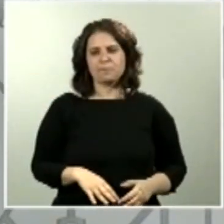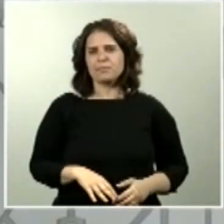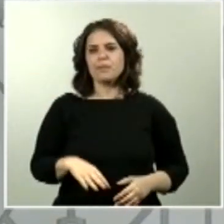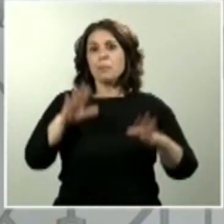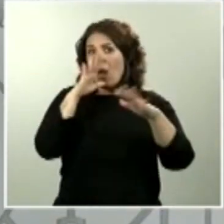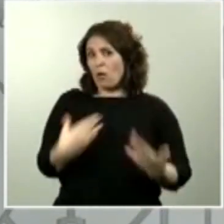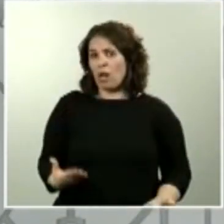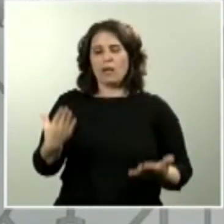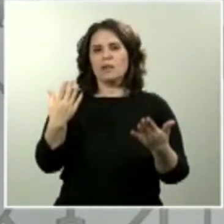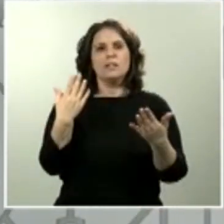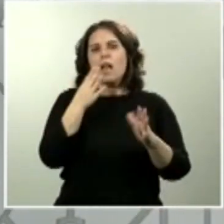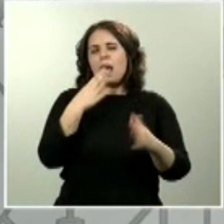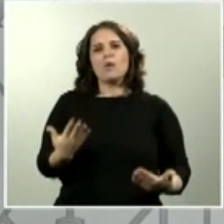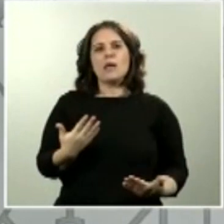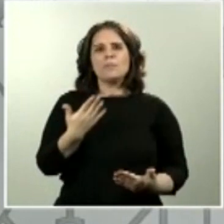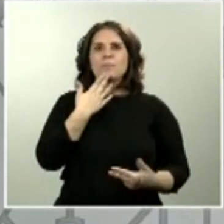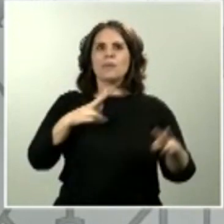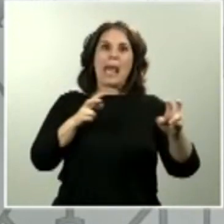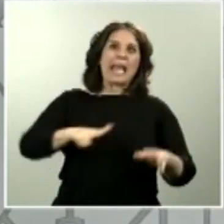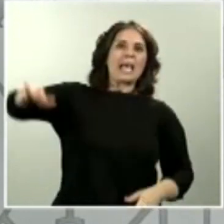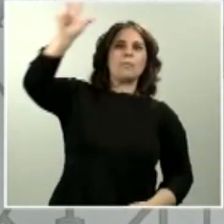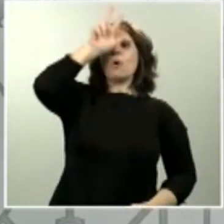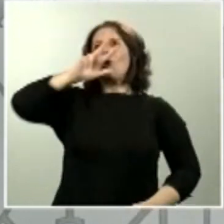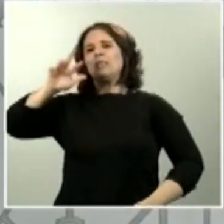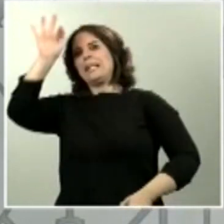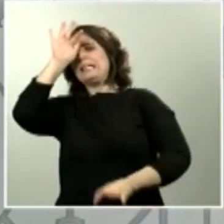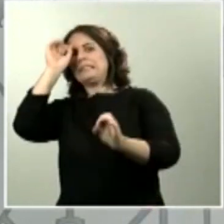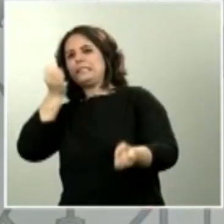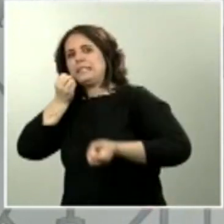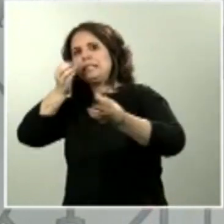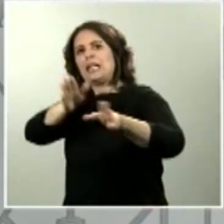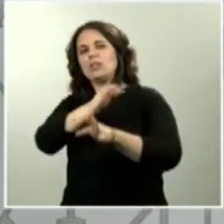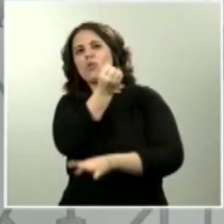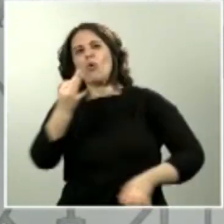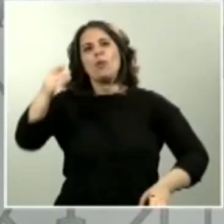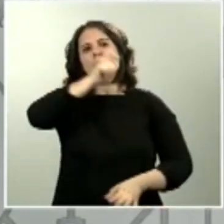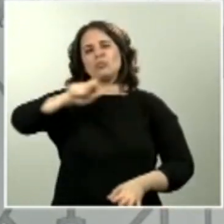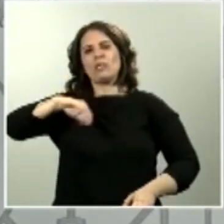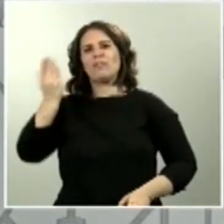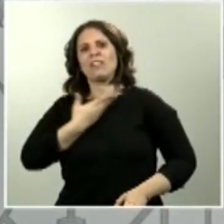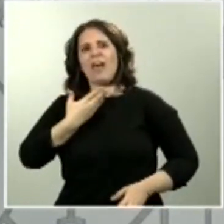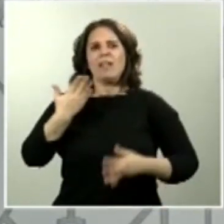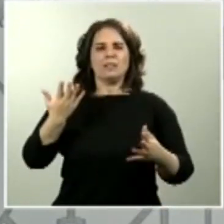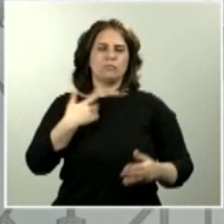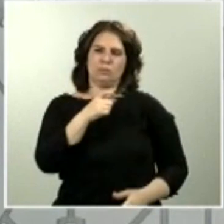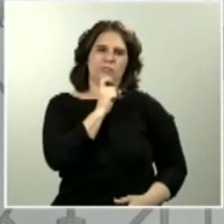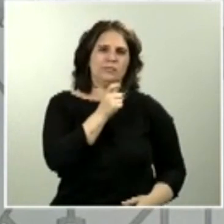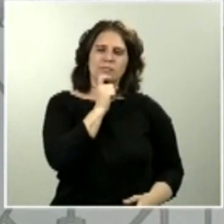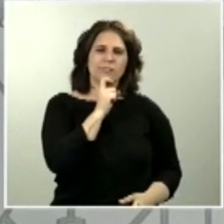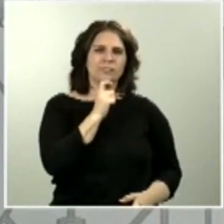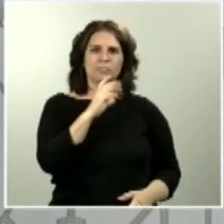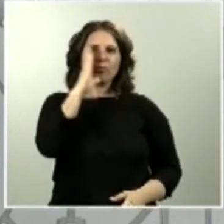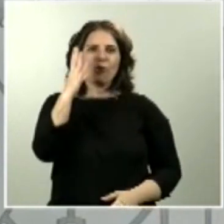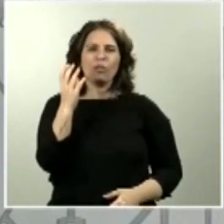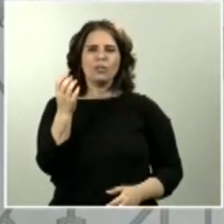una hipótesis sobre el número de personas infectadas en España es muy difícil. Hay mucha disparidad entre las diferentes